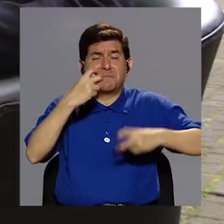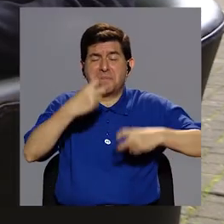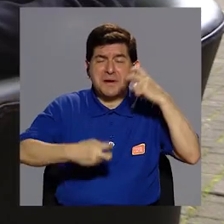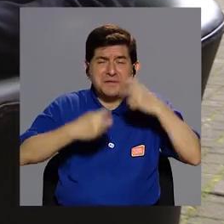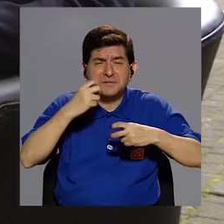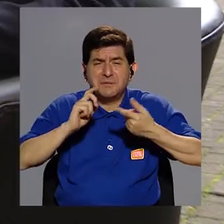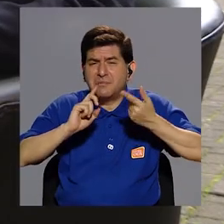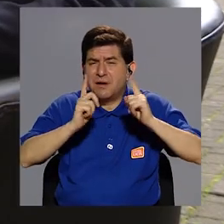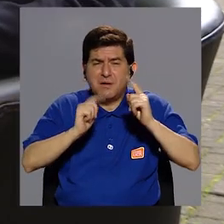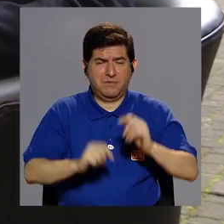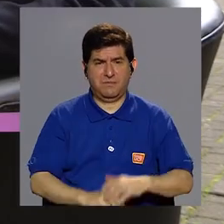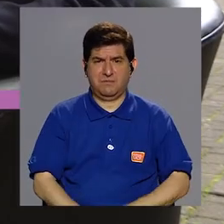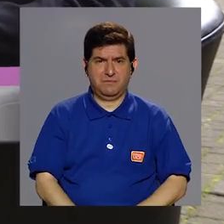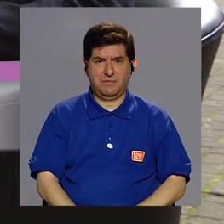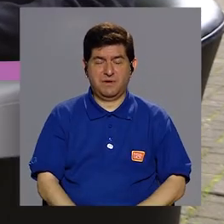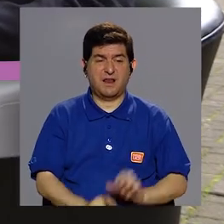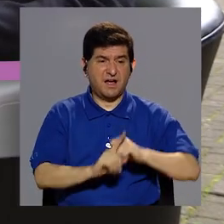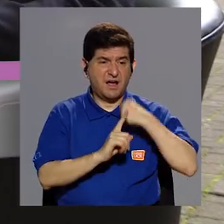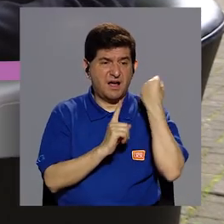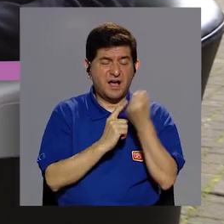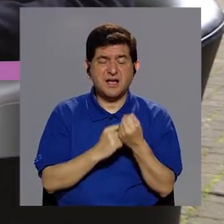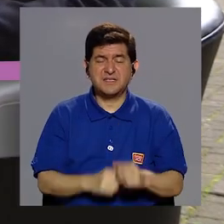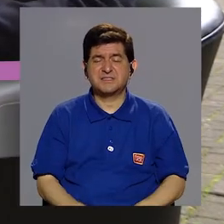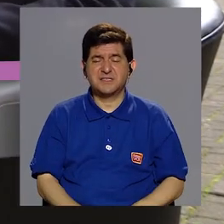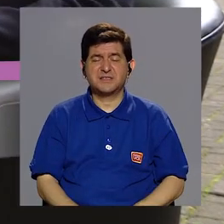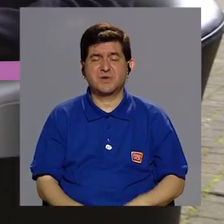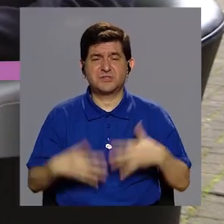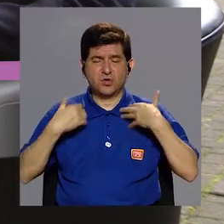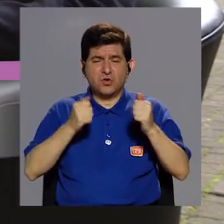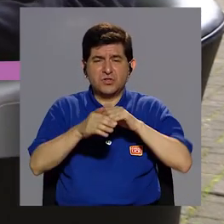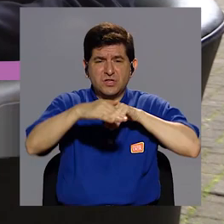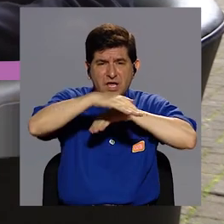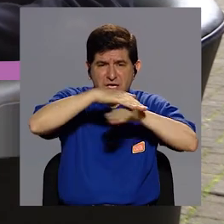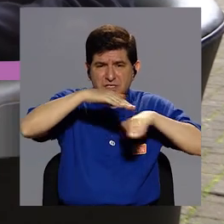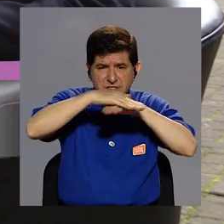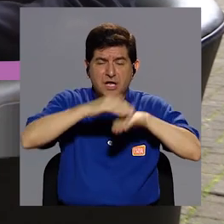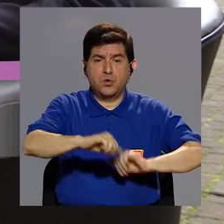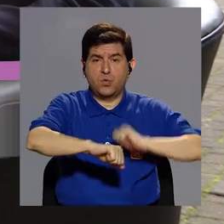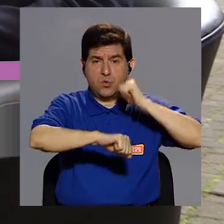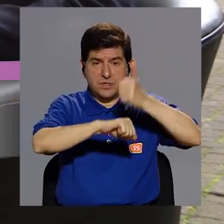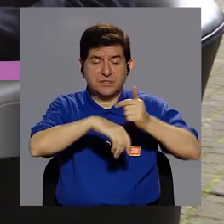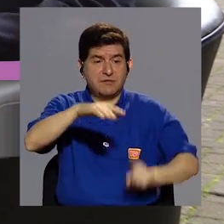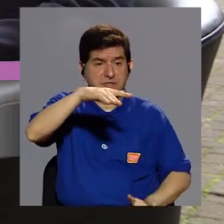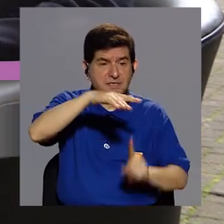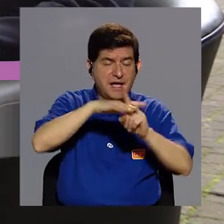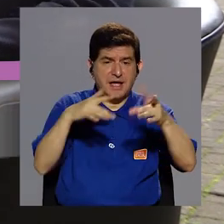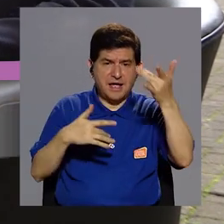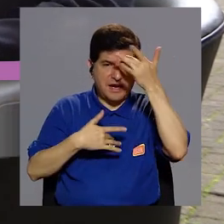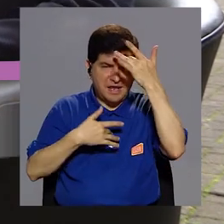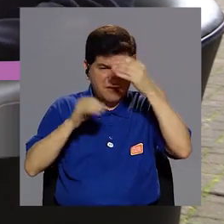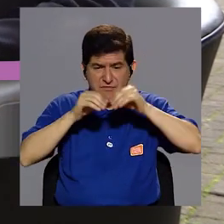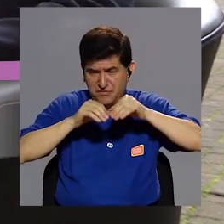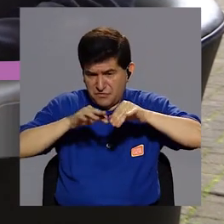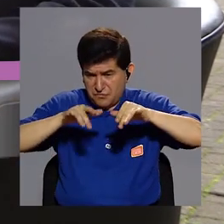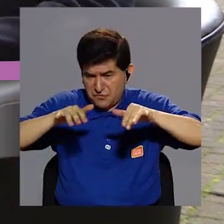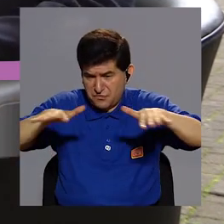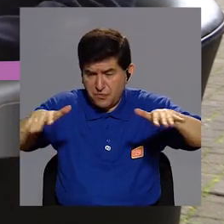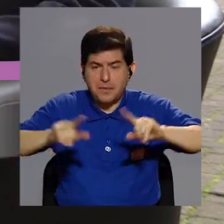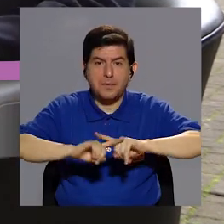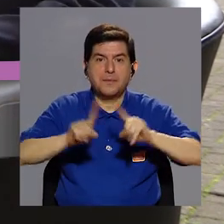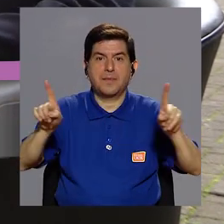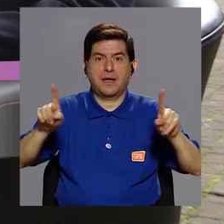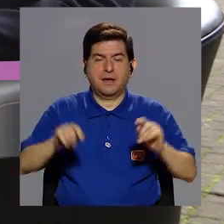principal problema estaba concentrado en condiciones sanitarias básicas que determinaban el aparecimiento de enfermedades transmisibles,